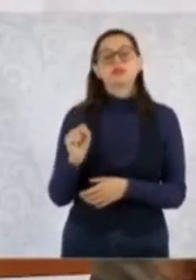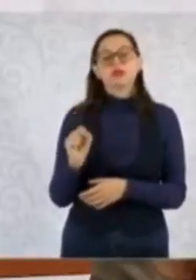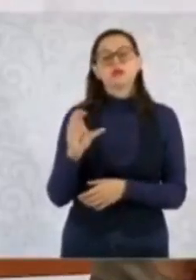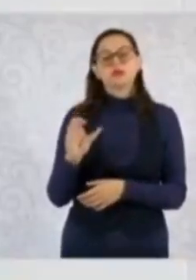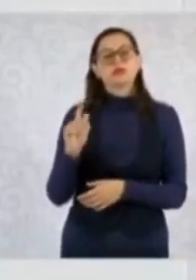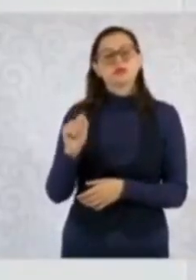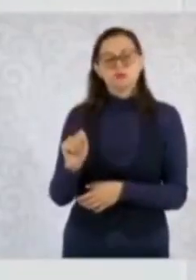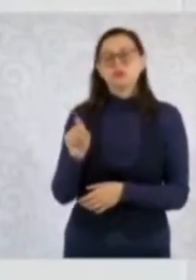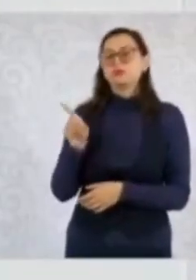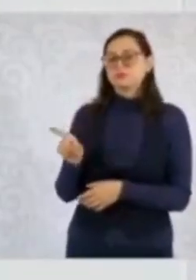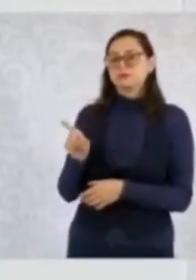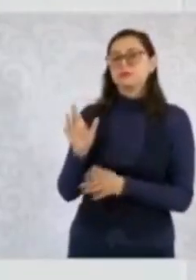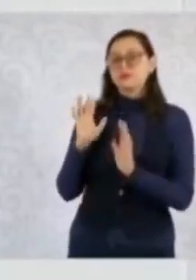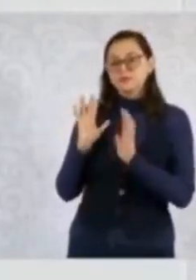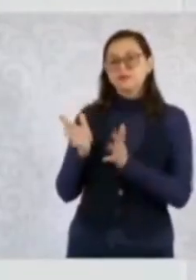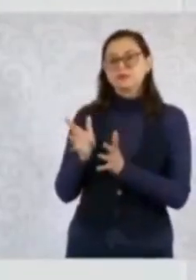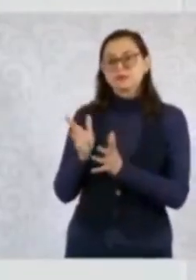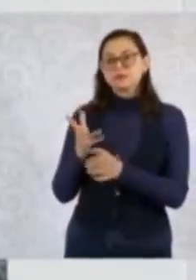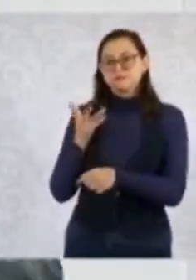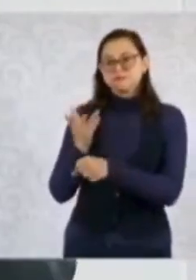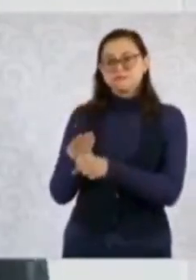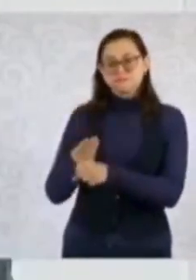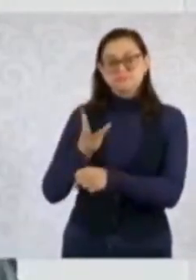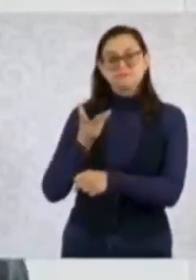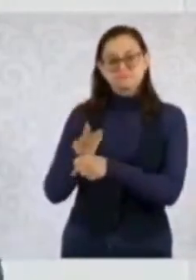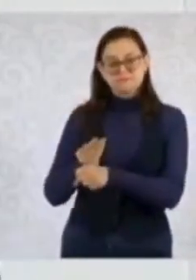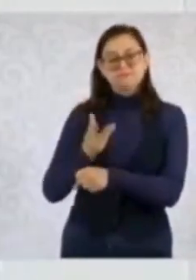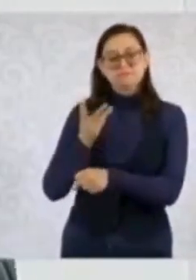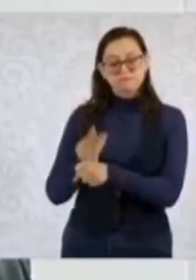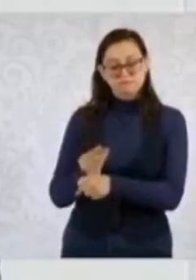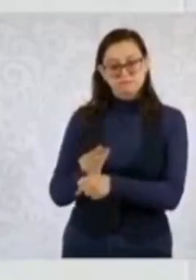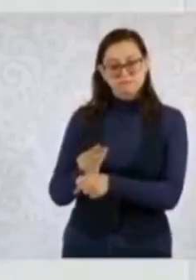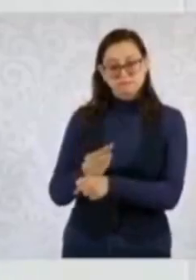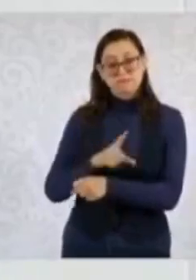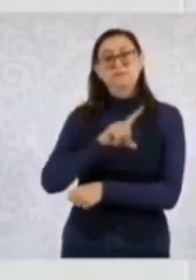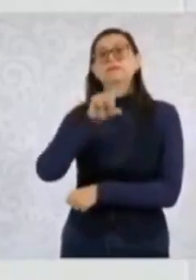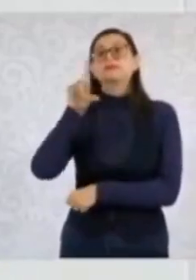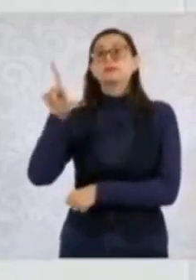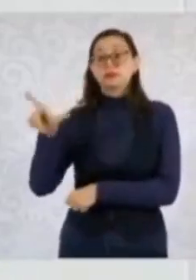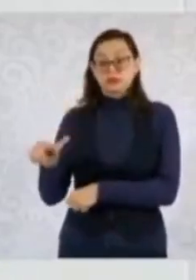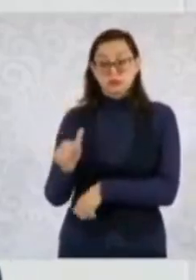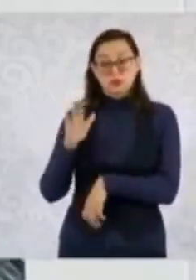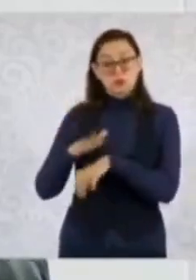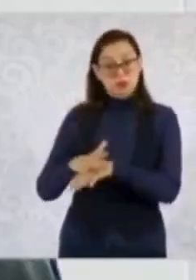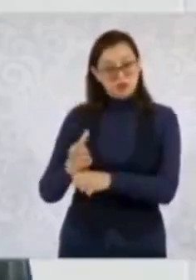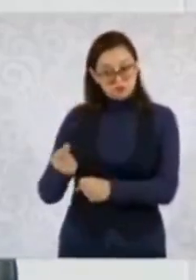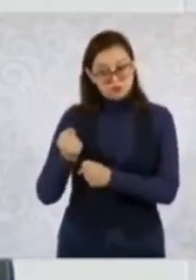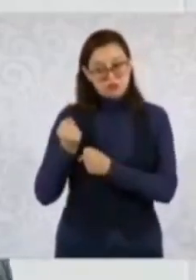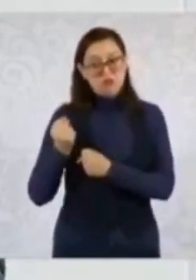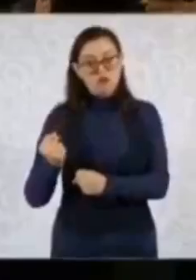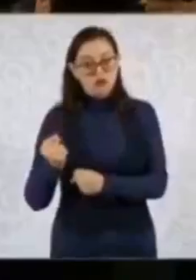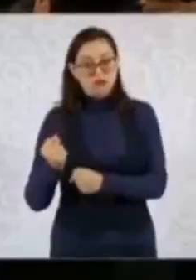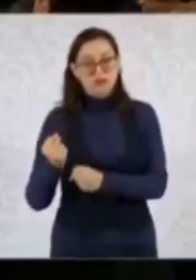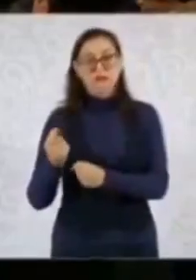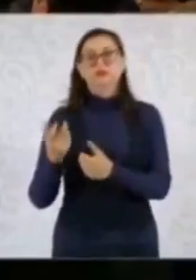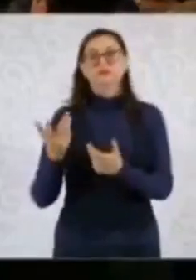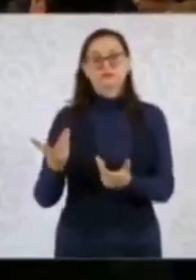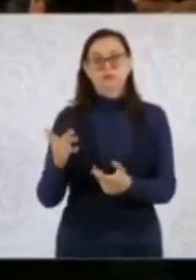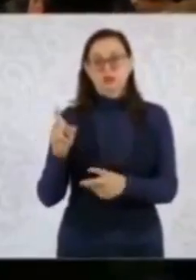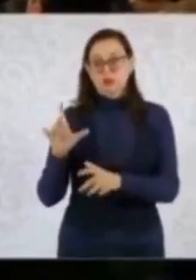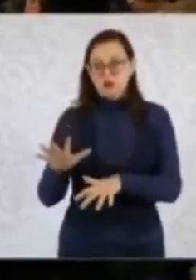todas las medidas para que pueda ser reparado ese puente y también después reforzado para que no vuelva a ocurrir, que si sube